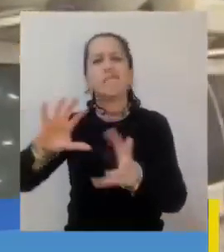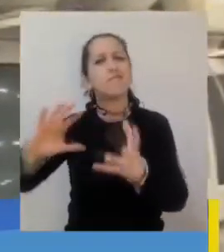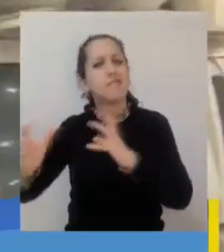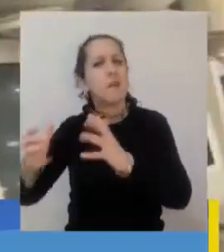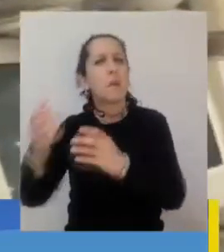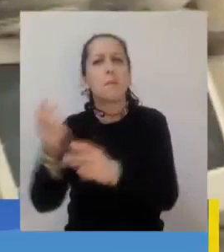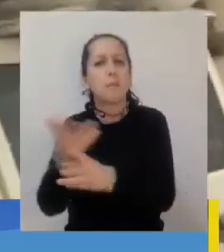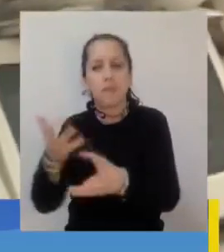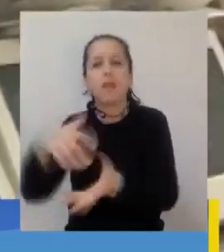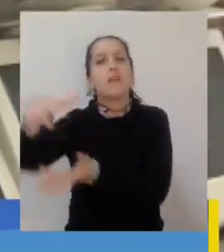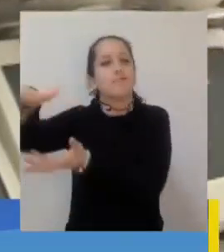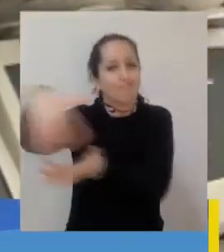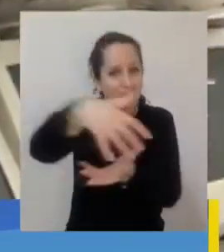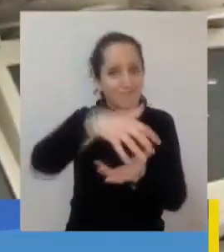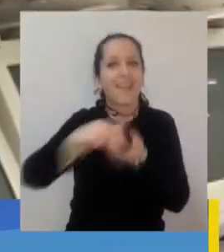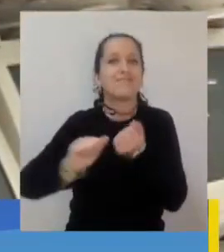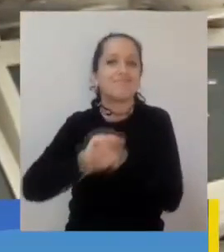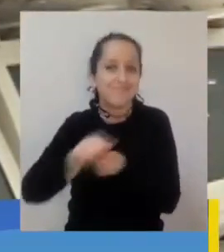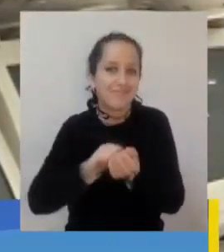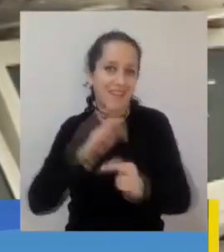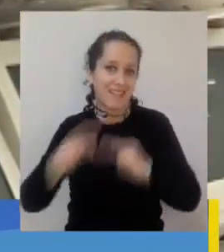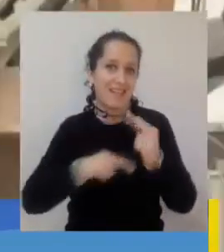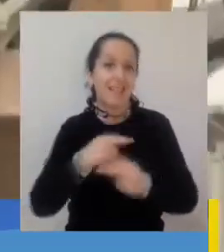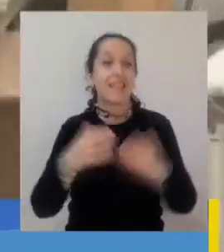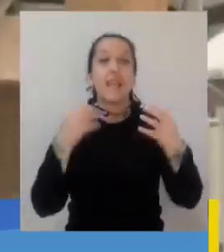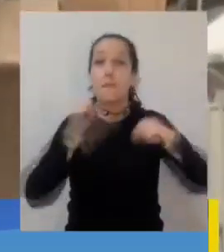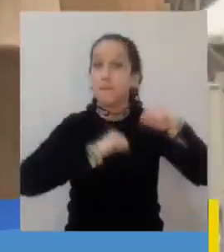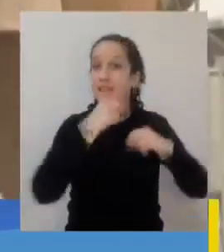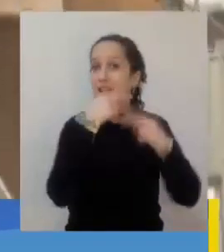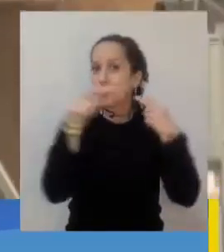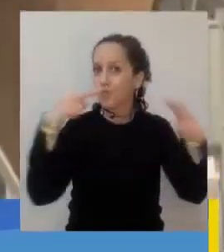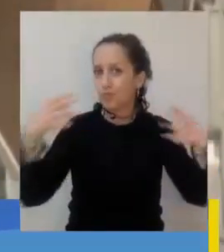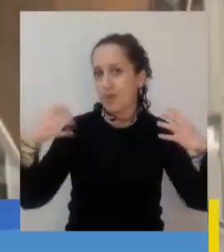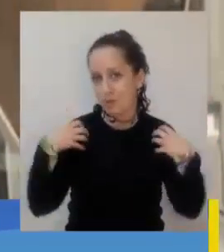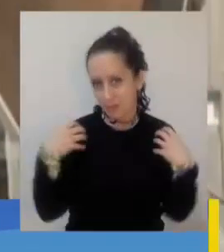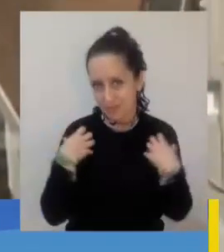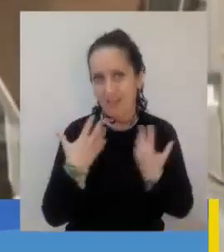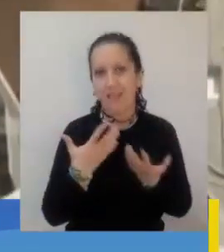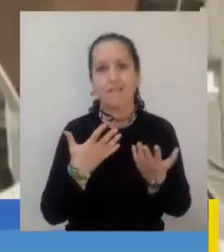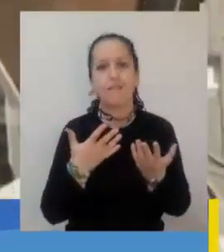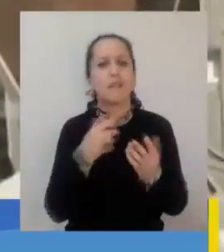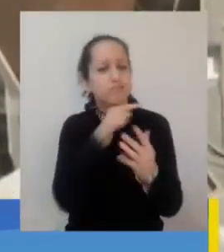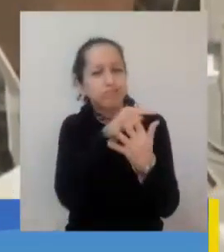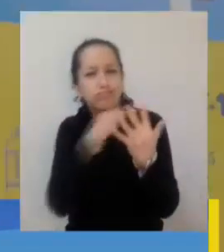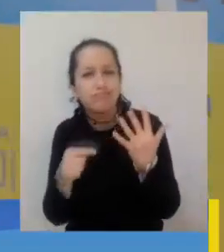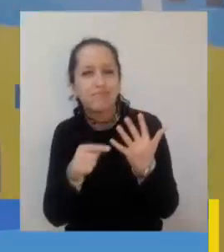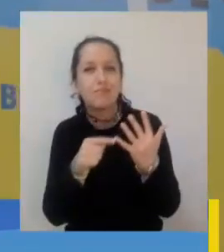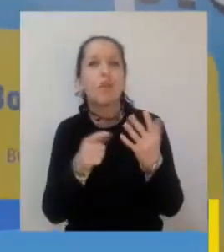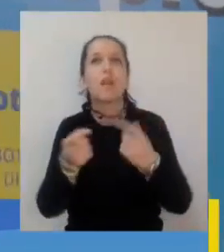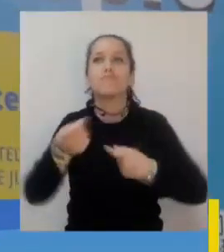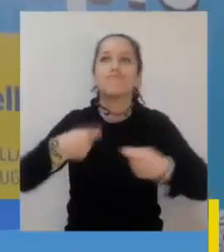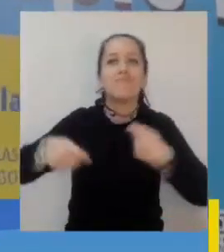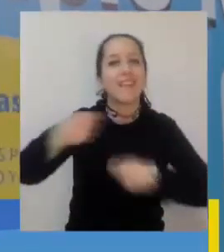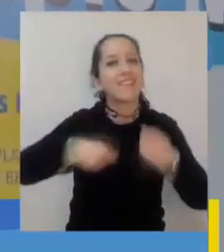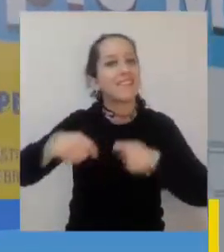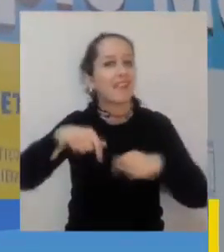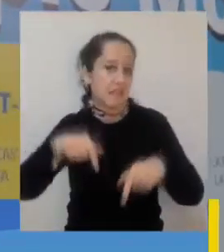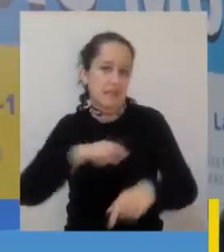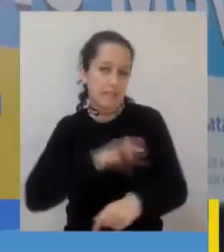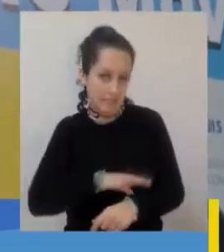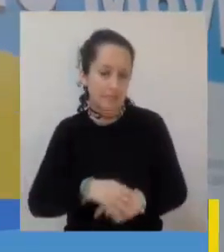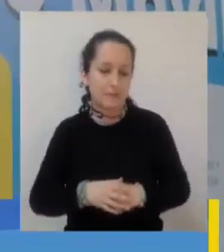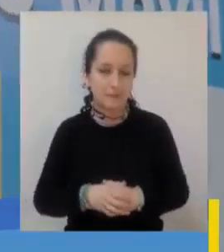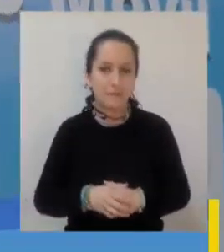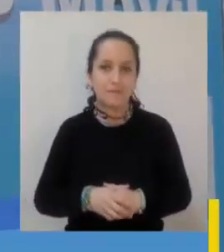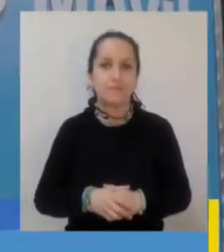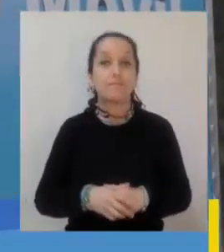la organización y financiamiento de la gestión de los residuos de los productos prioritarios que comercialicen en el país. De esta